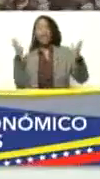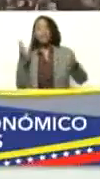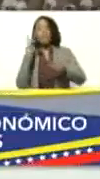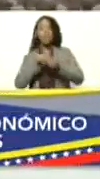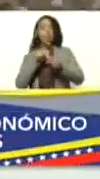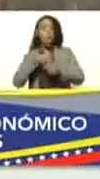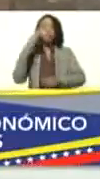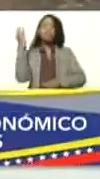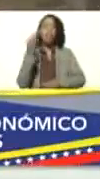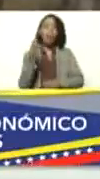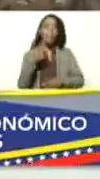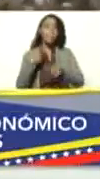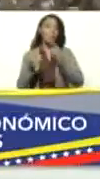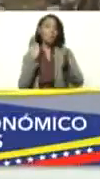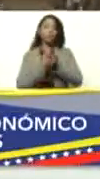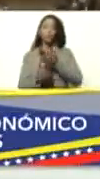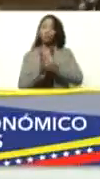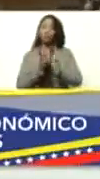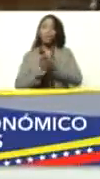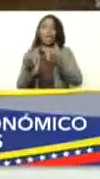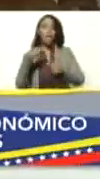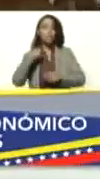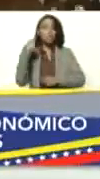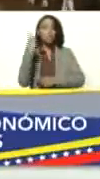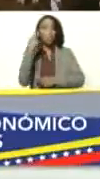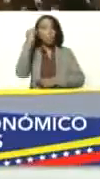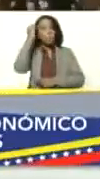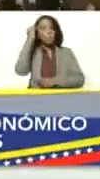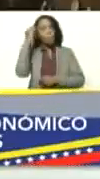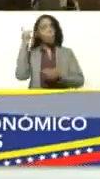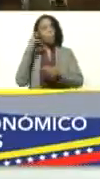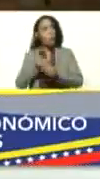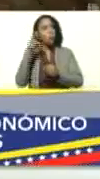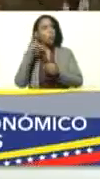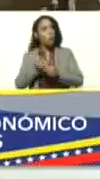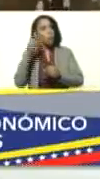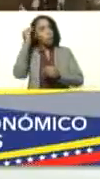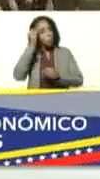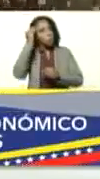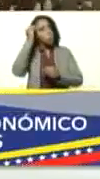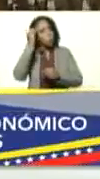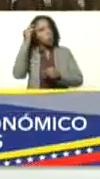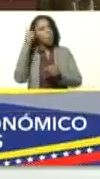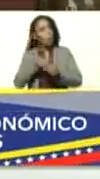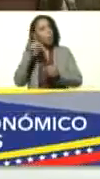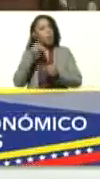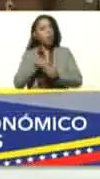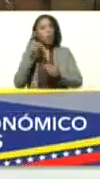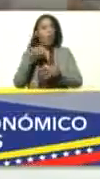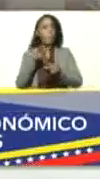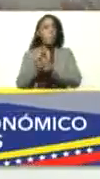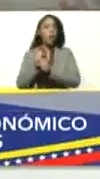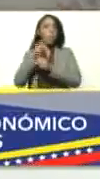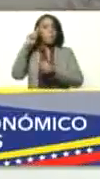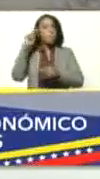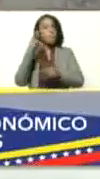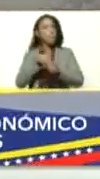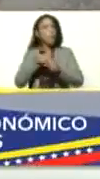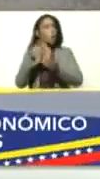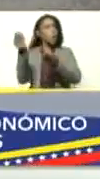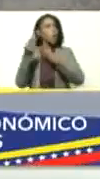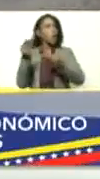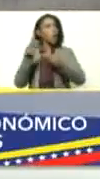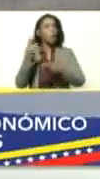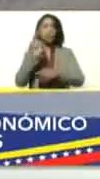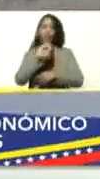verdad pero ya basta de solo pensar en petróleo y de tener la mente dependiendo no el petróleo y nos da todo no